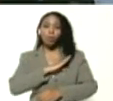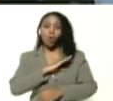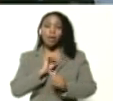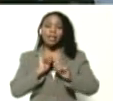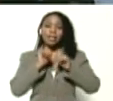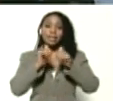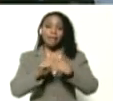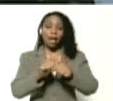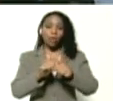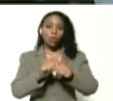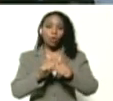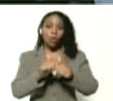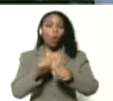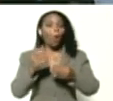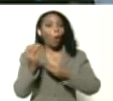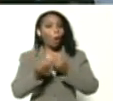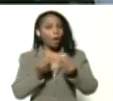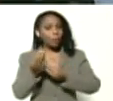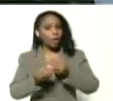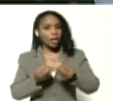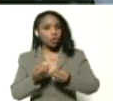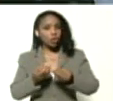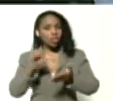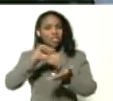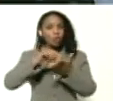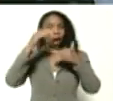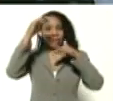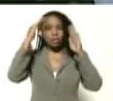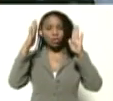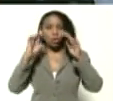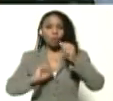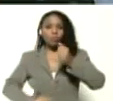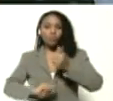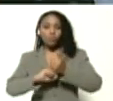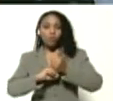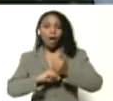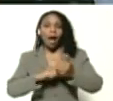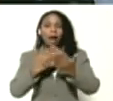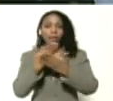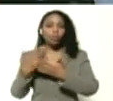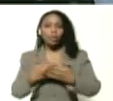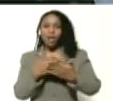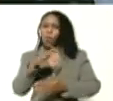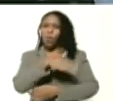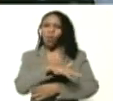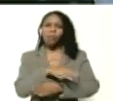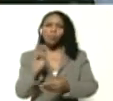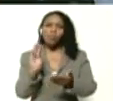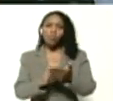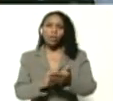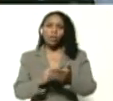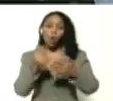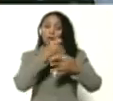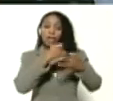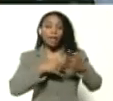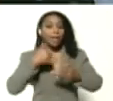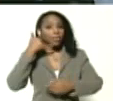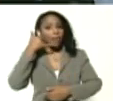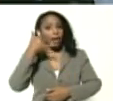iniciado o hemos consolidado un centro de atención y soporte al estudiante donde hemos habilitado unas líneas telefónicas